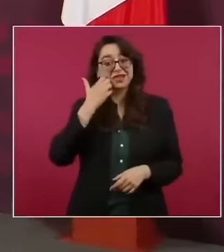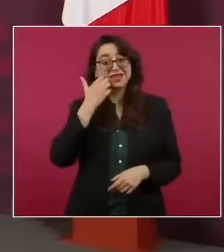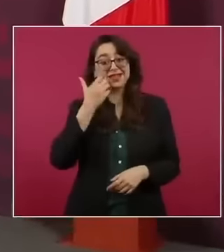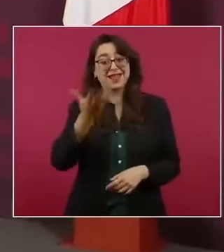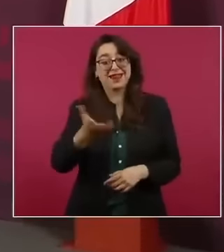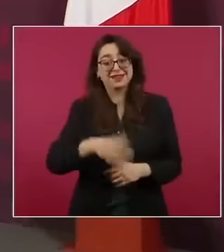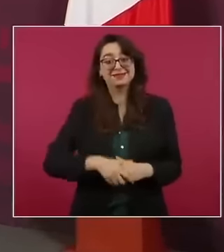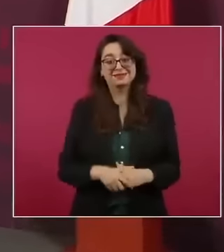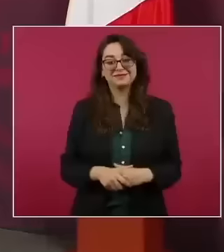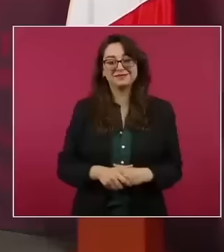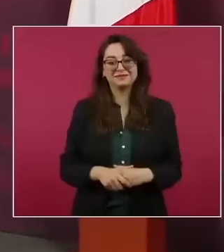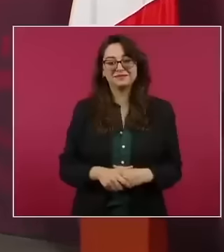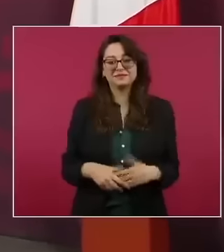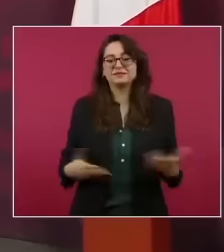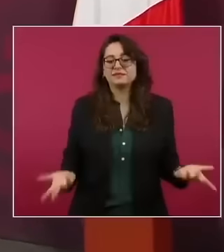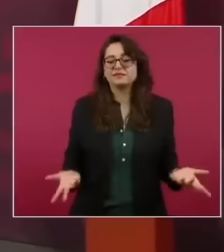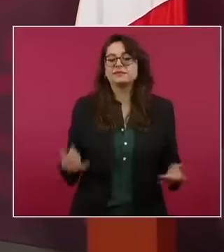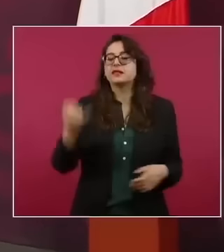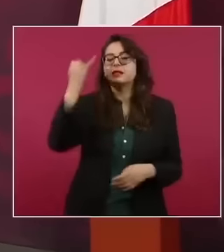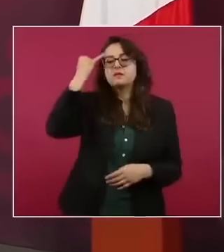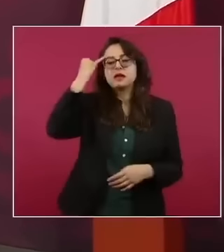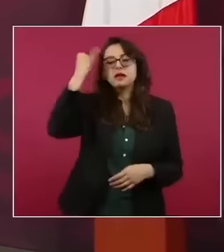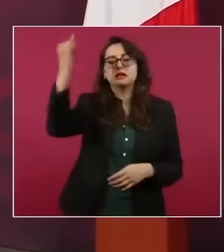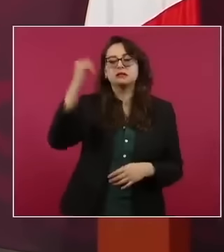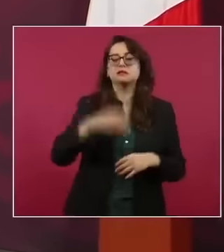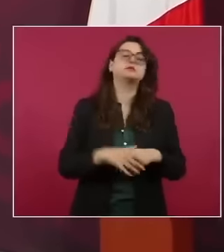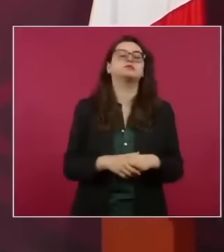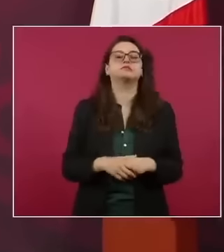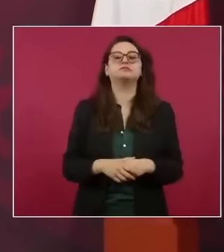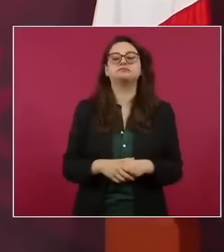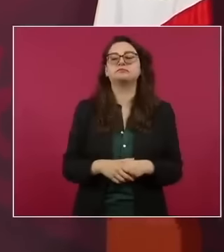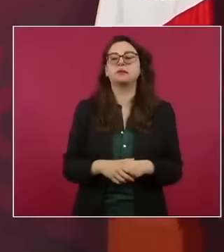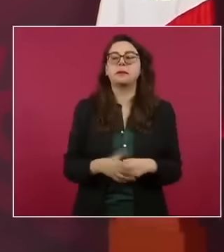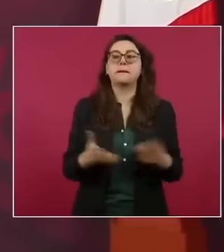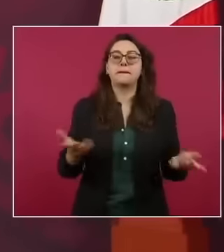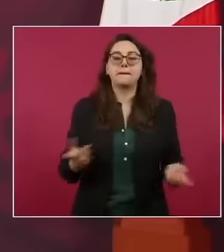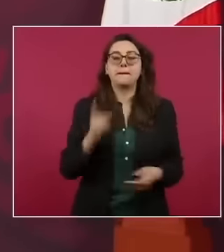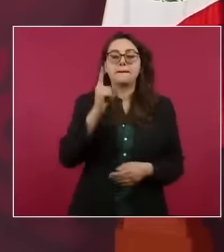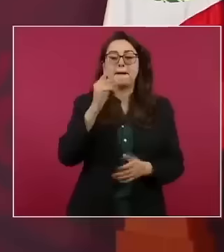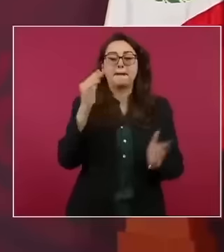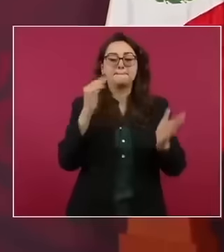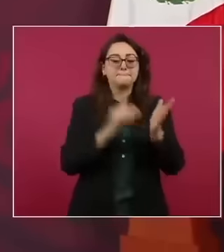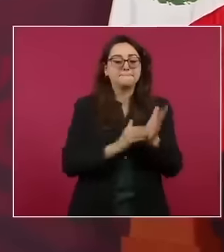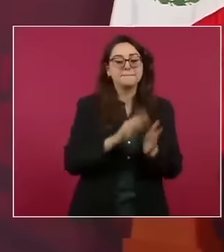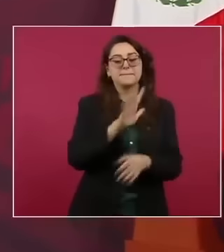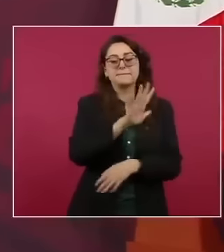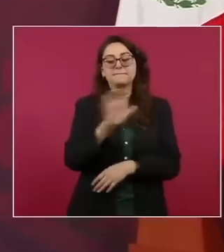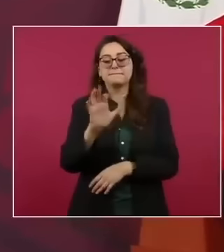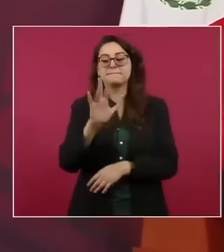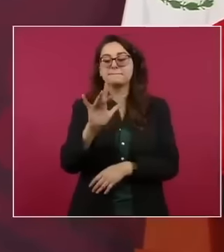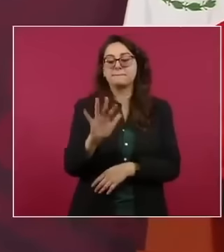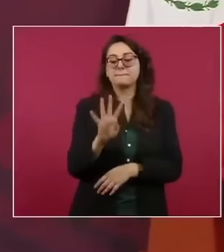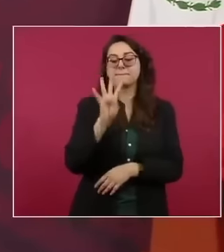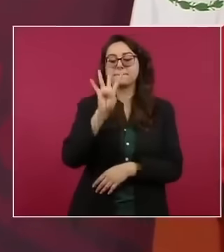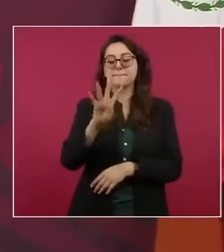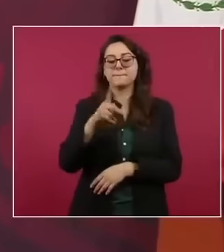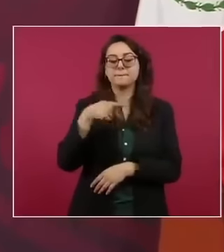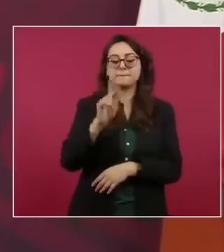construir mil quinientos cincuenta y cuatro kilómetros